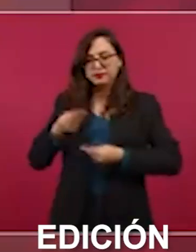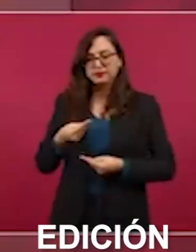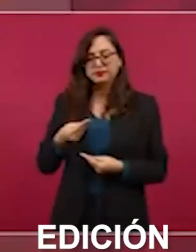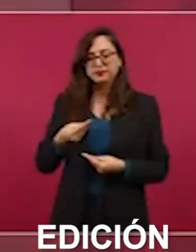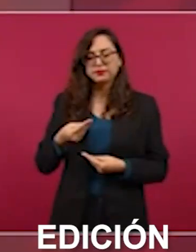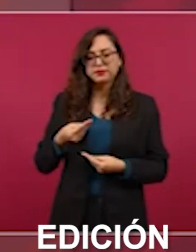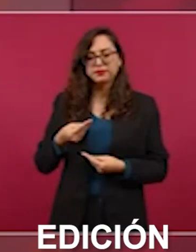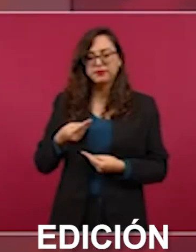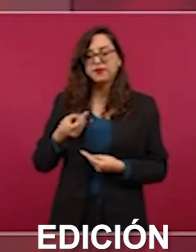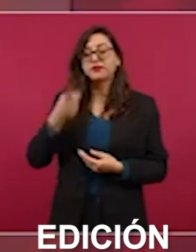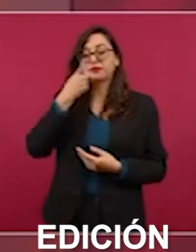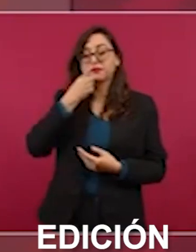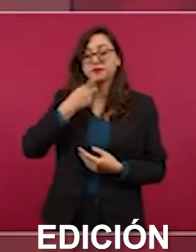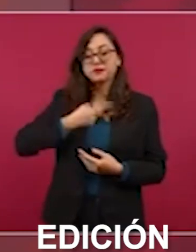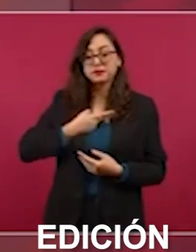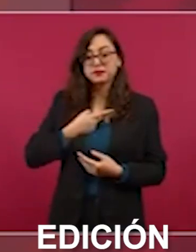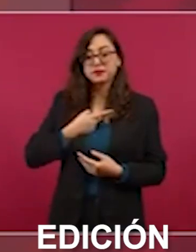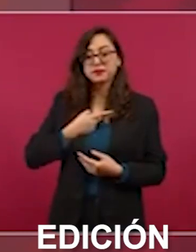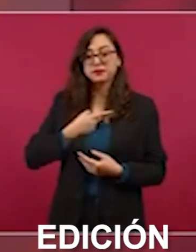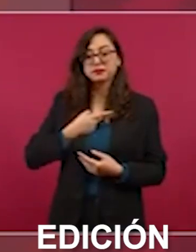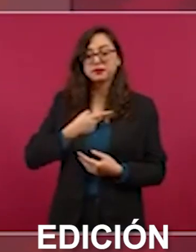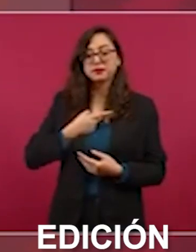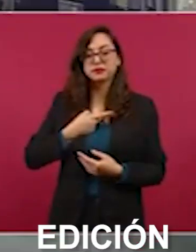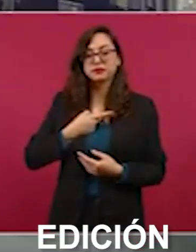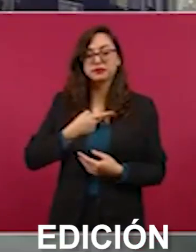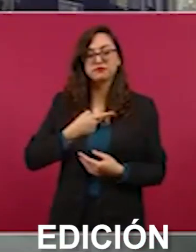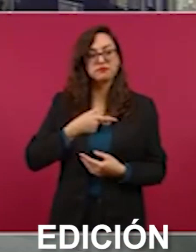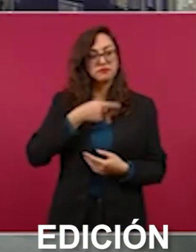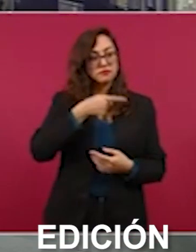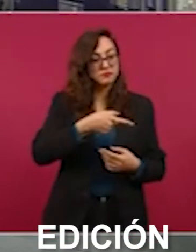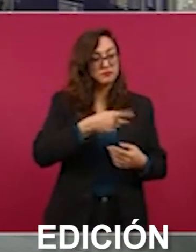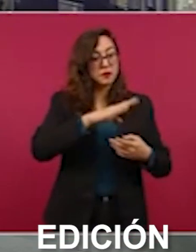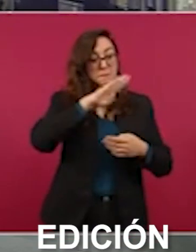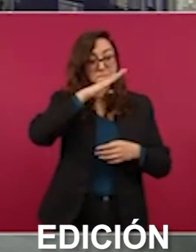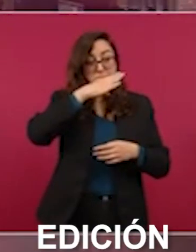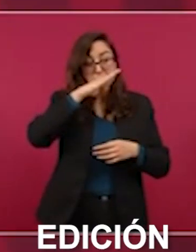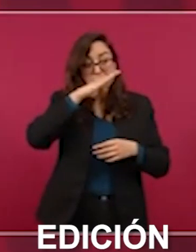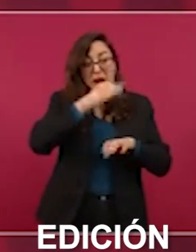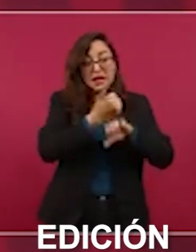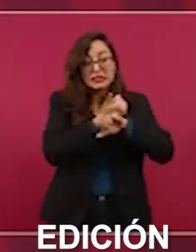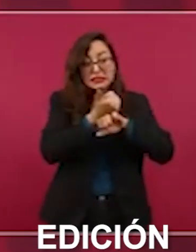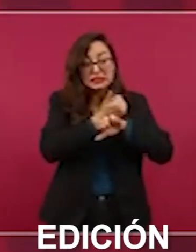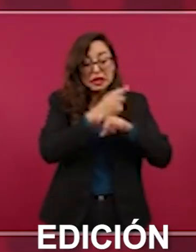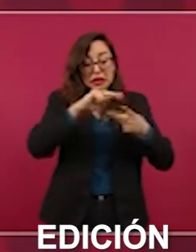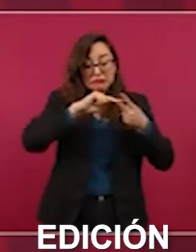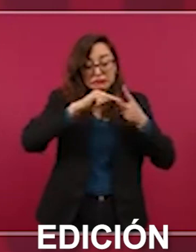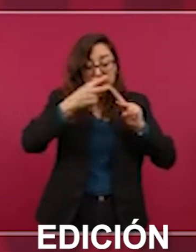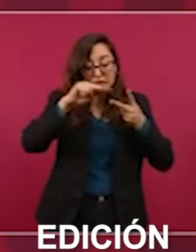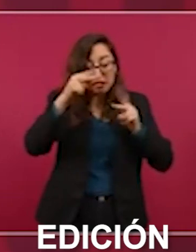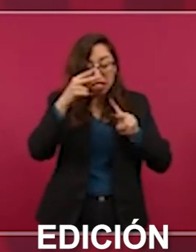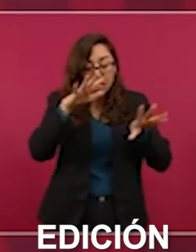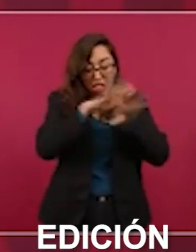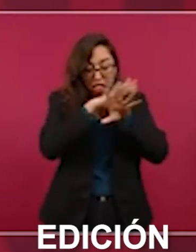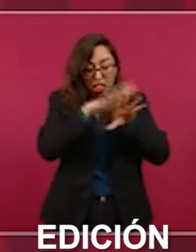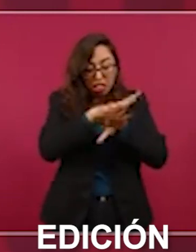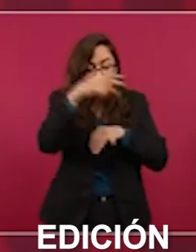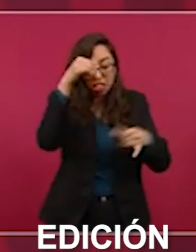diciéndome no permitan esto no al transgénico